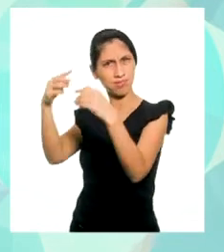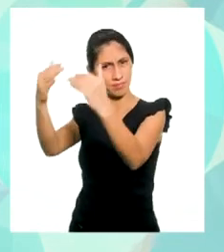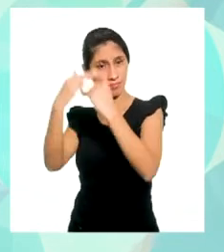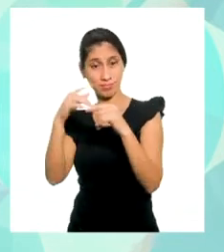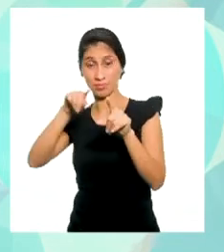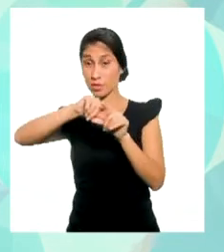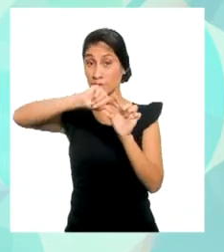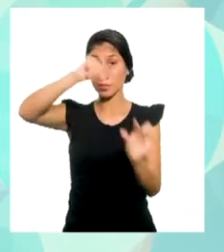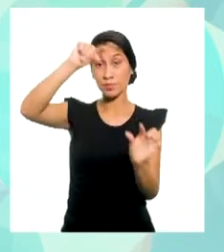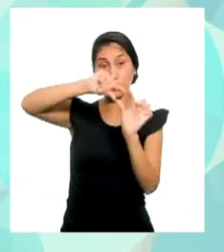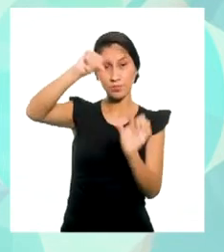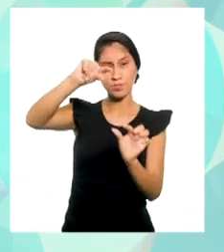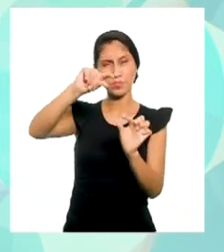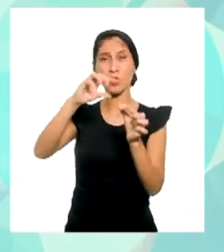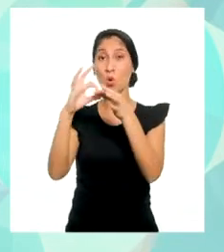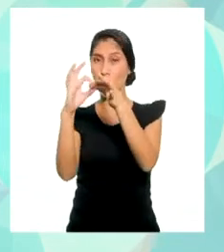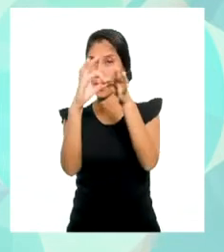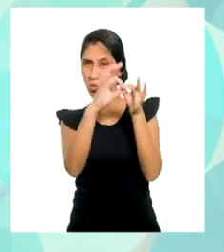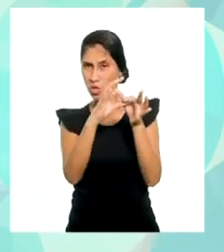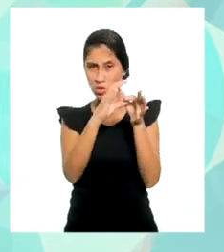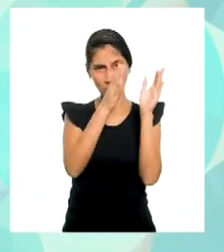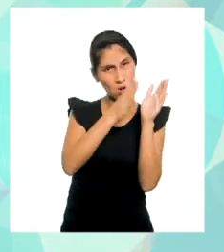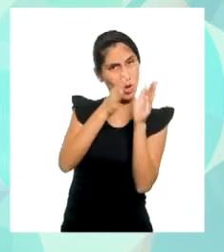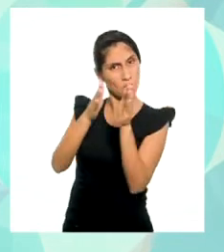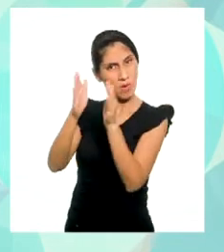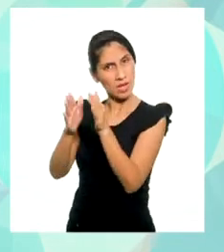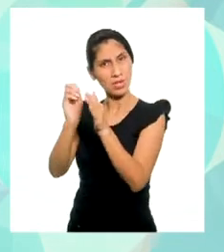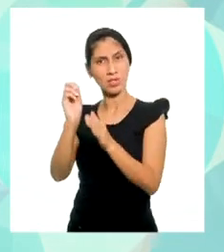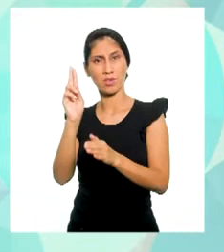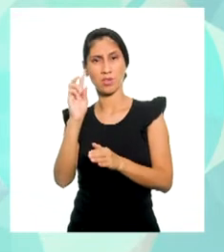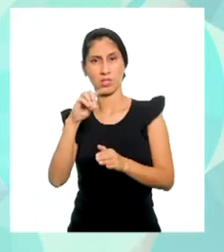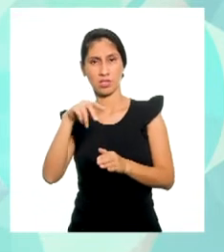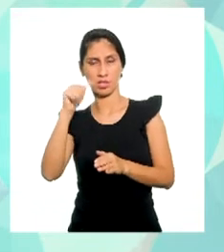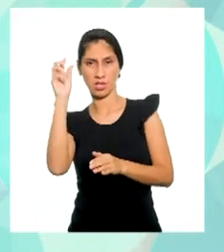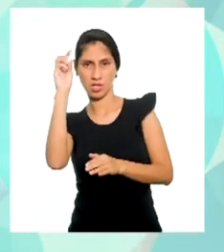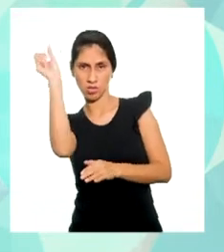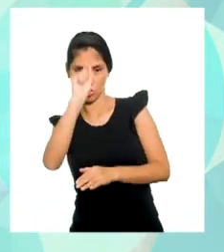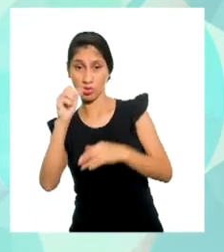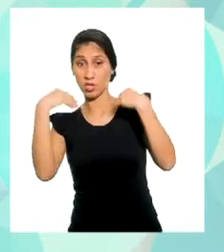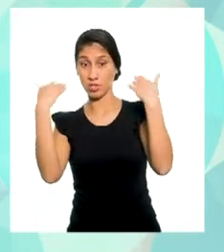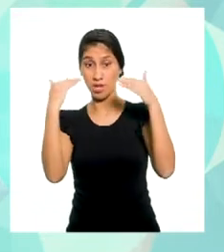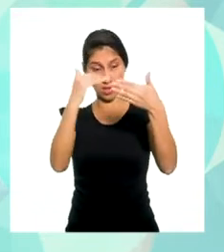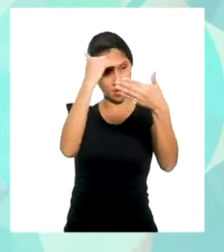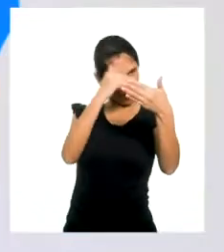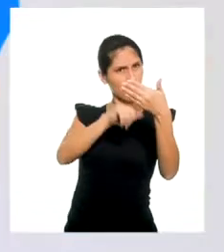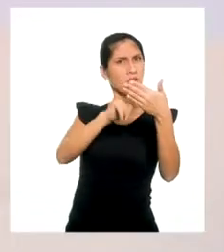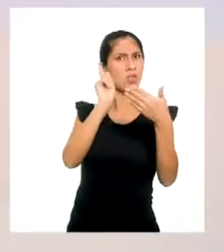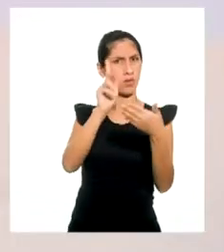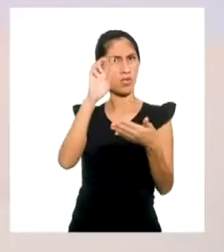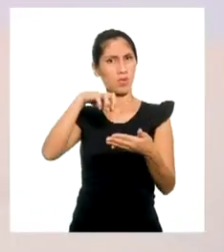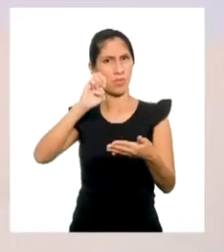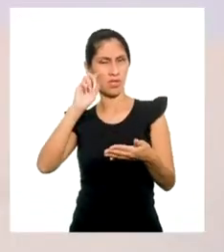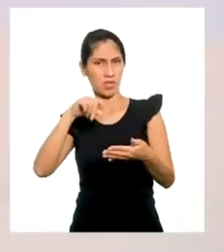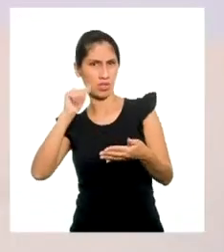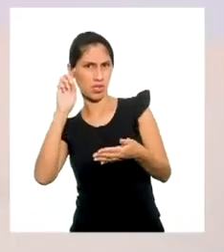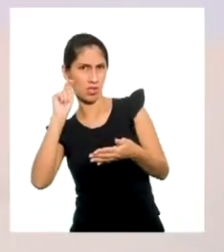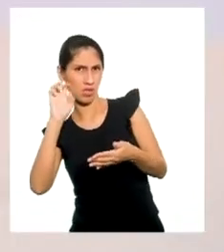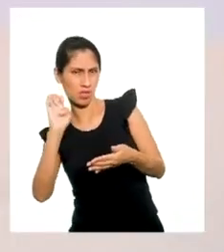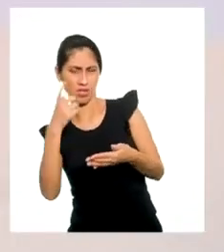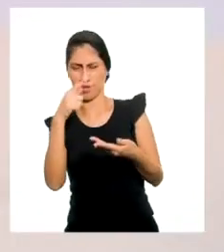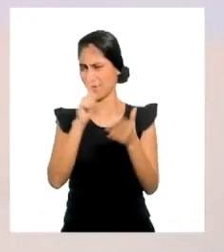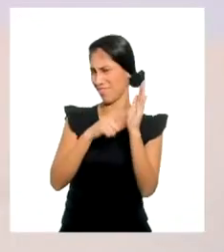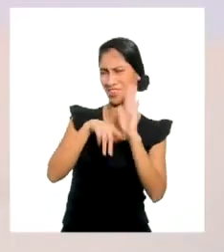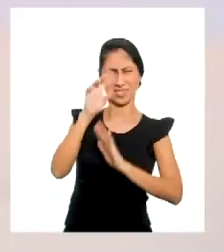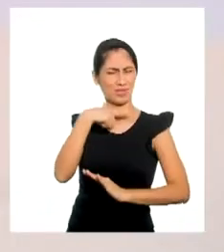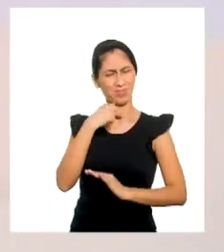línea uniendo los pares ordenados de la función. Y ya tenemos una pendiente. Esta siempre es mi